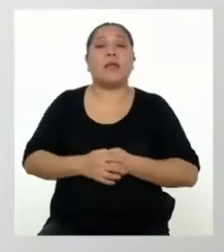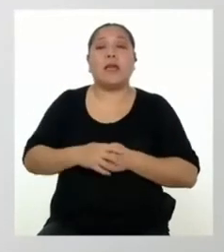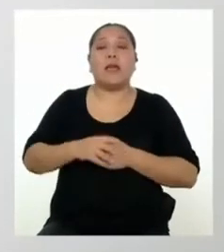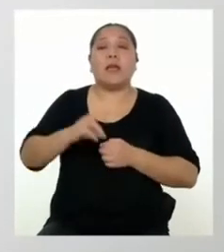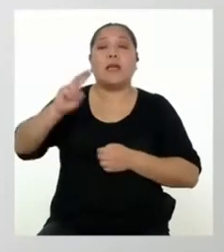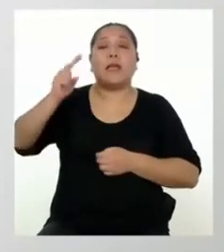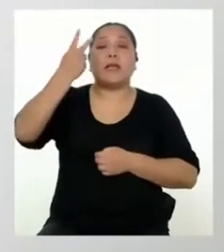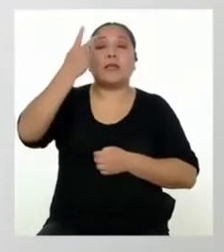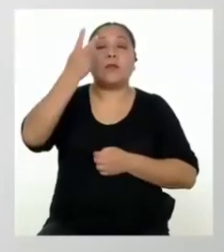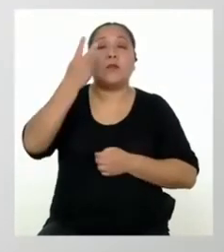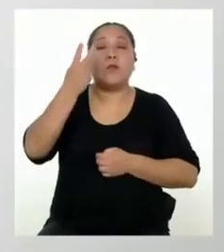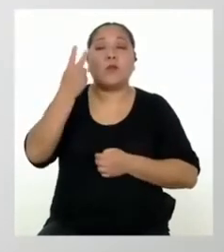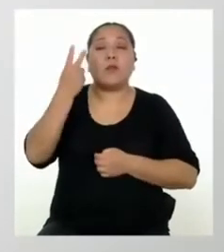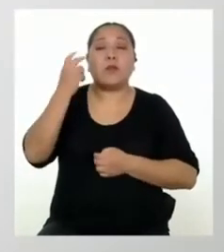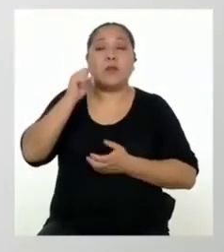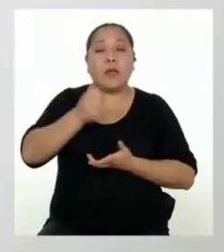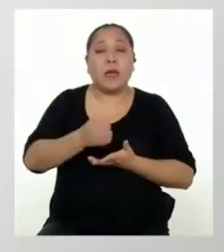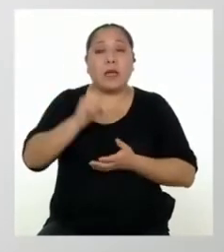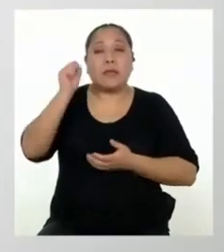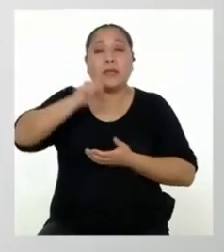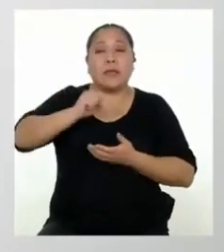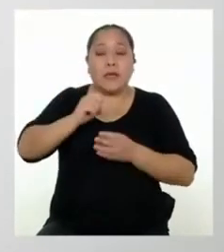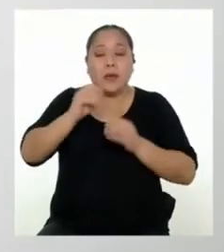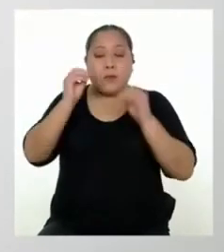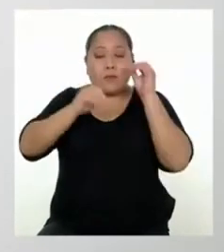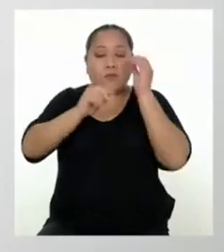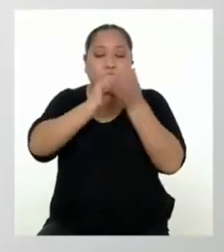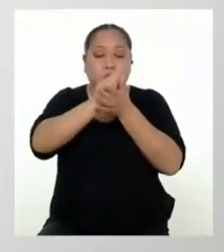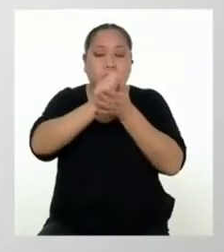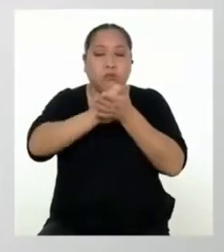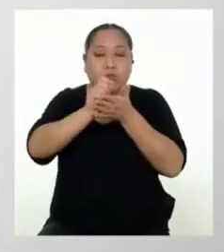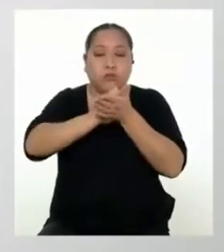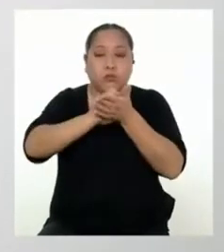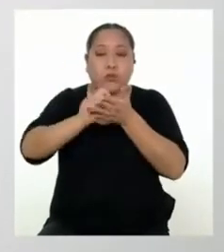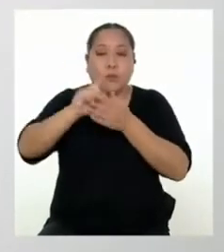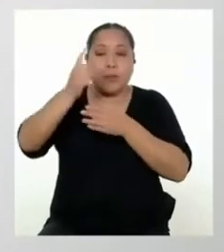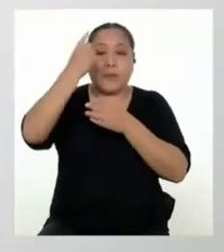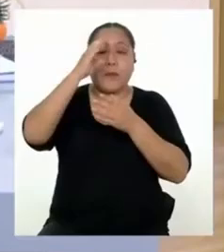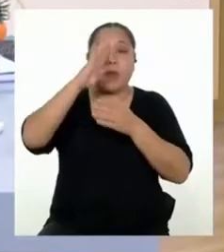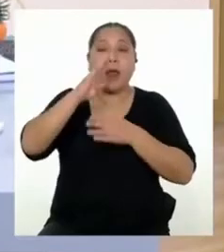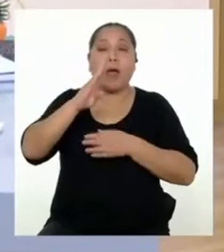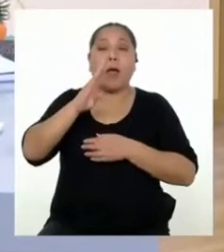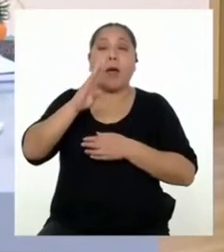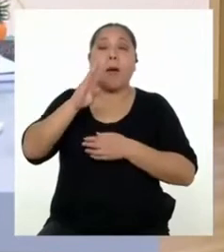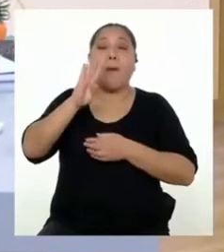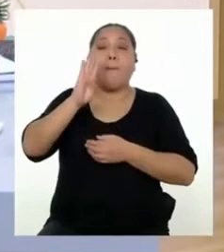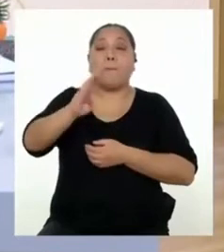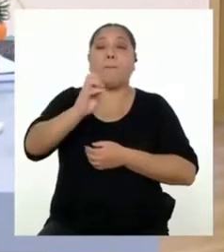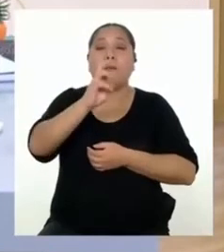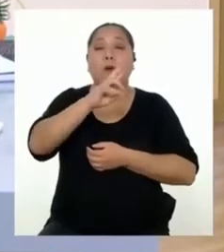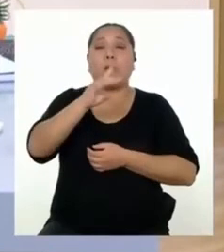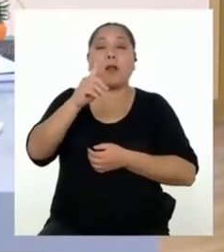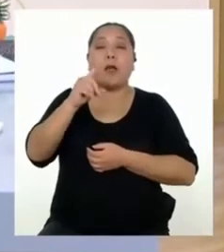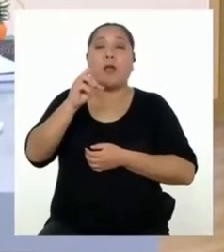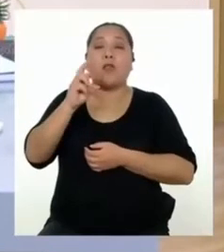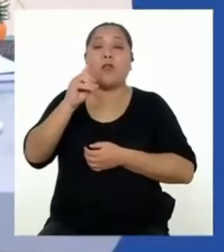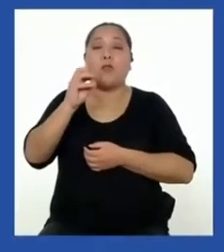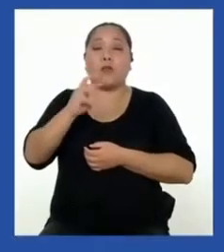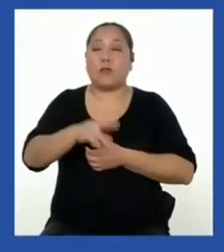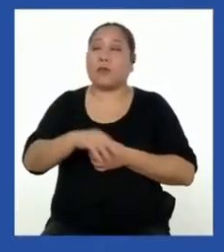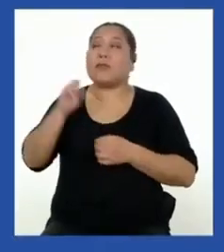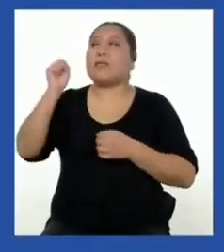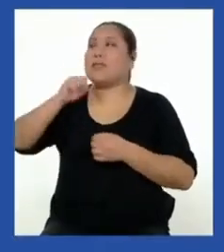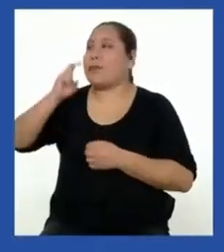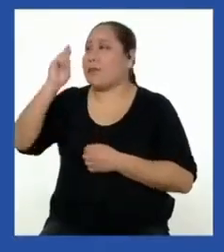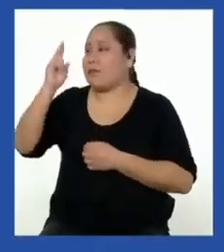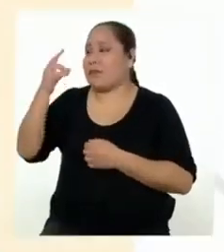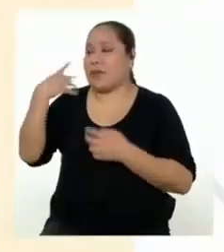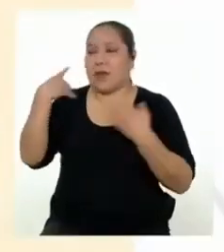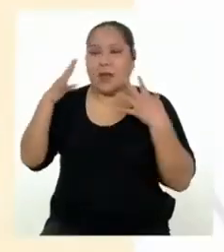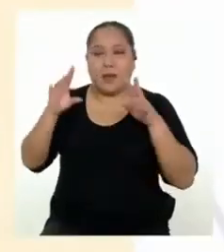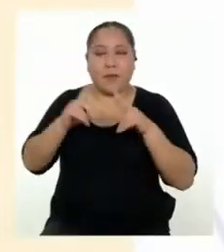textualizarlo. Es decir, escribir a primera versión. ¿Estamos listos, chicas y chicos? Sí, profesora. Empecemos.